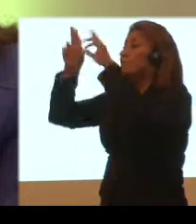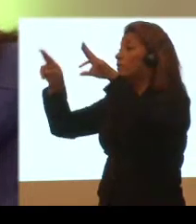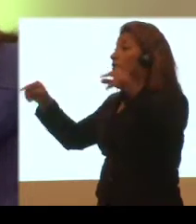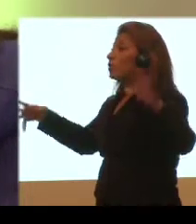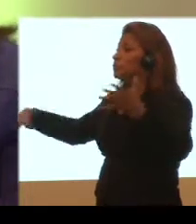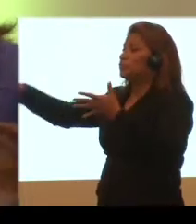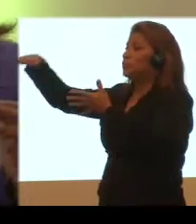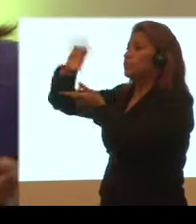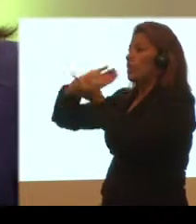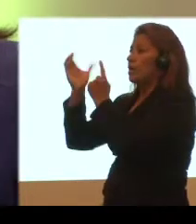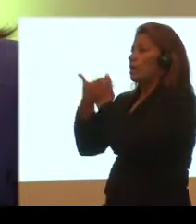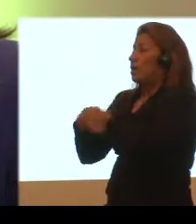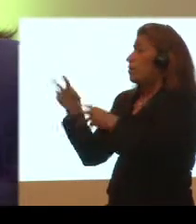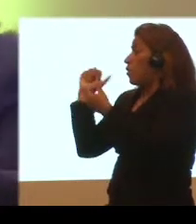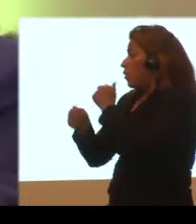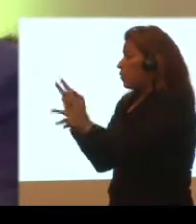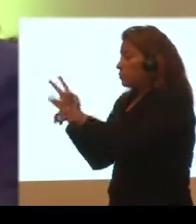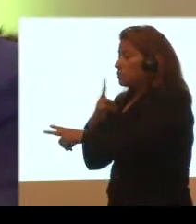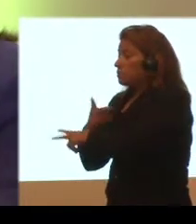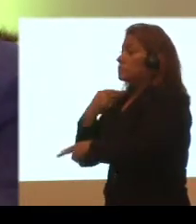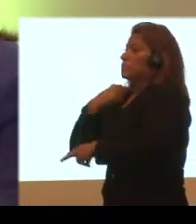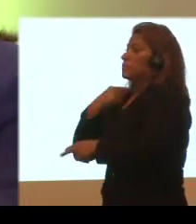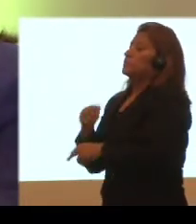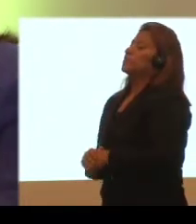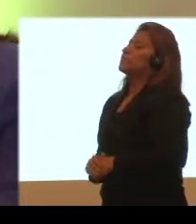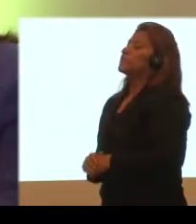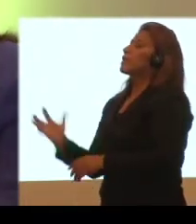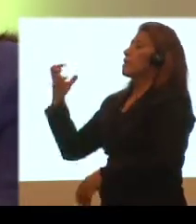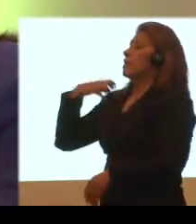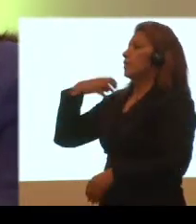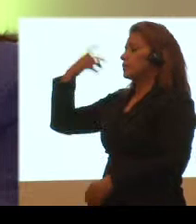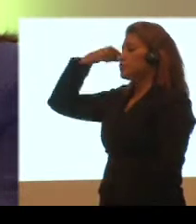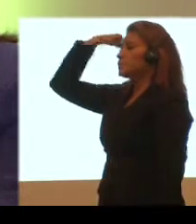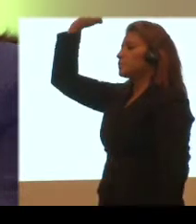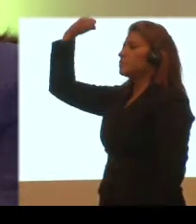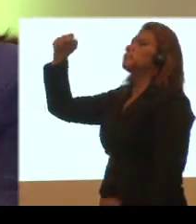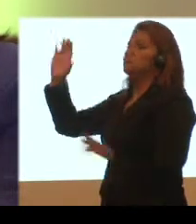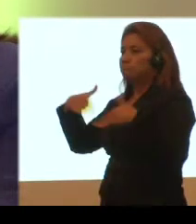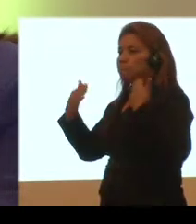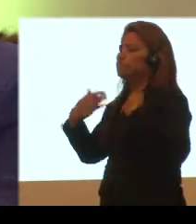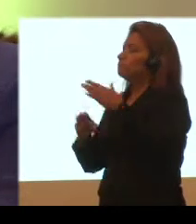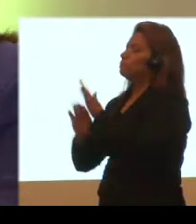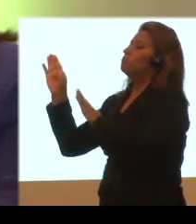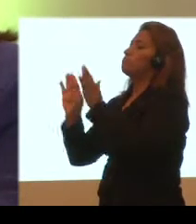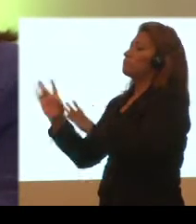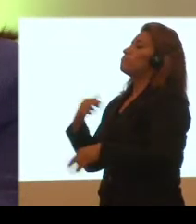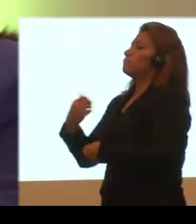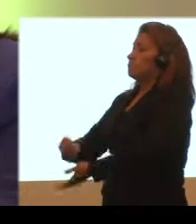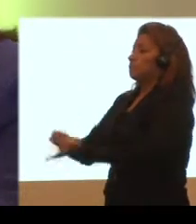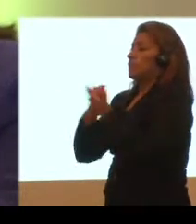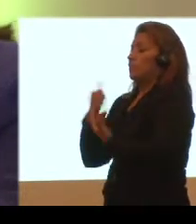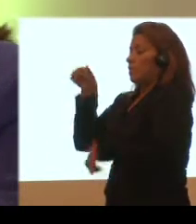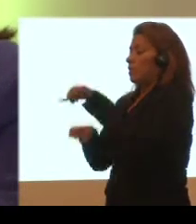en muchas zonas expuestas a amenazas, garantizar el derecho de todos a gozar de los beneficios del progreso